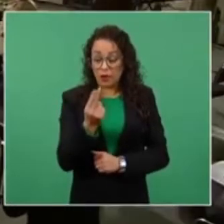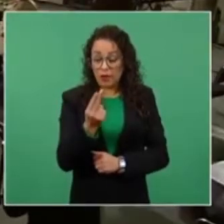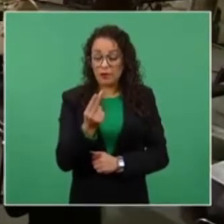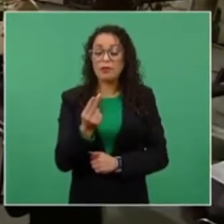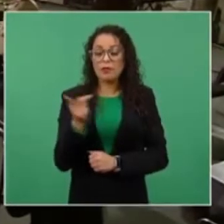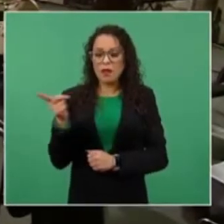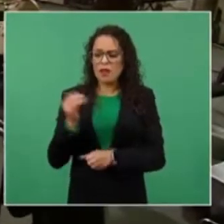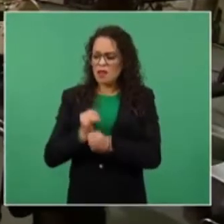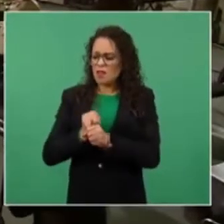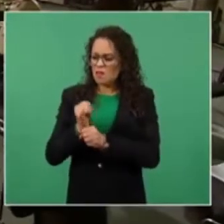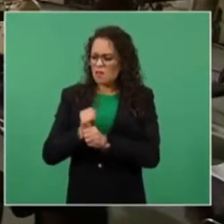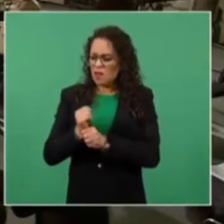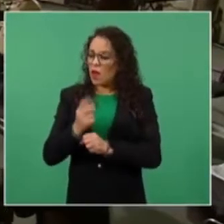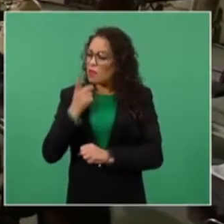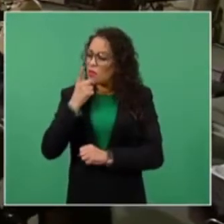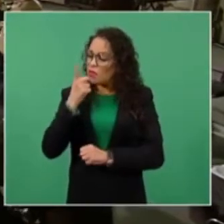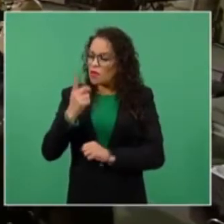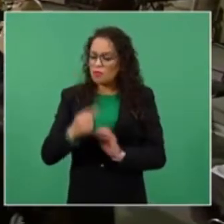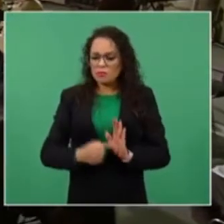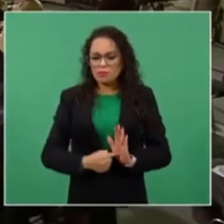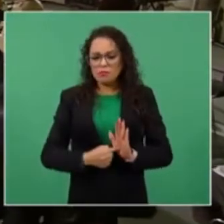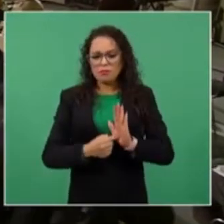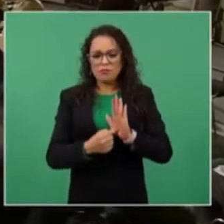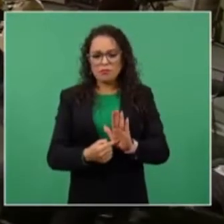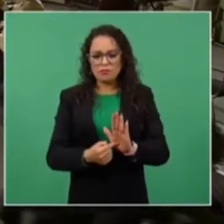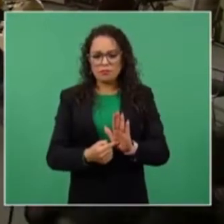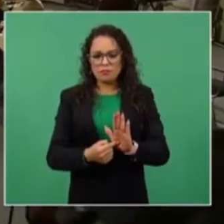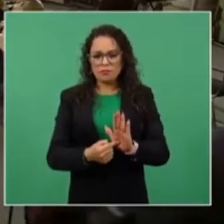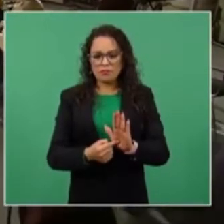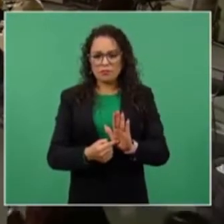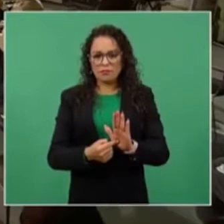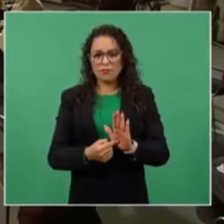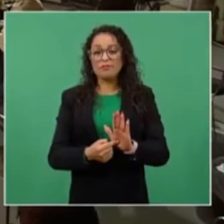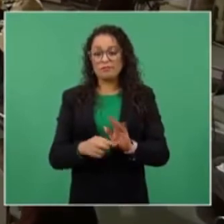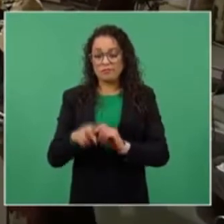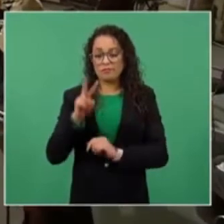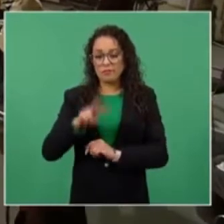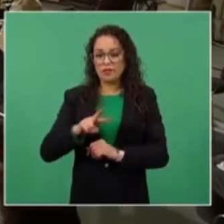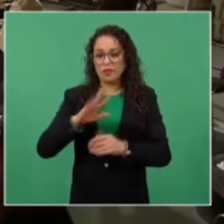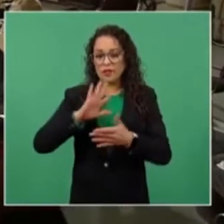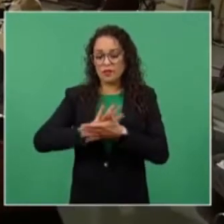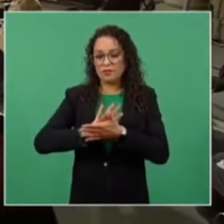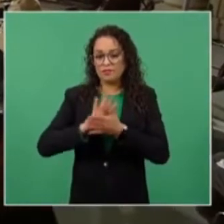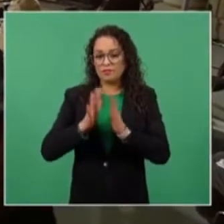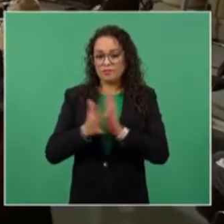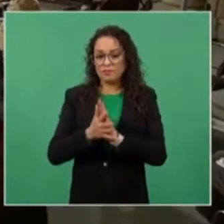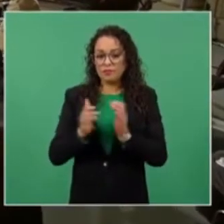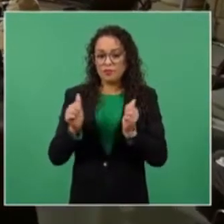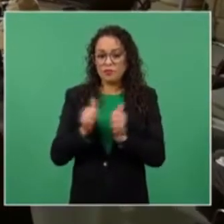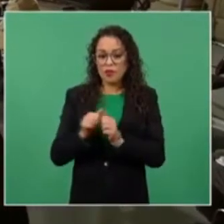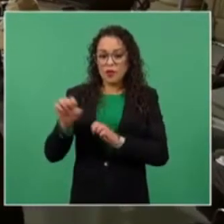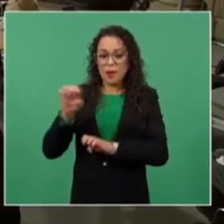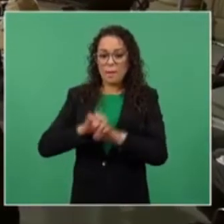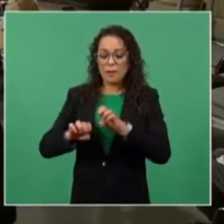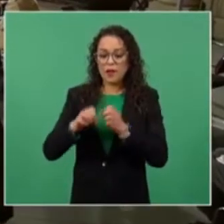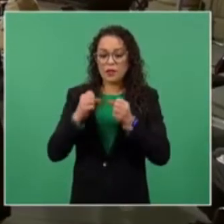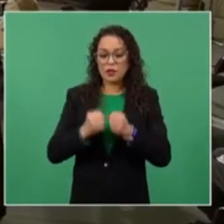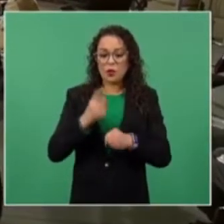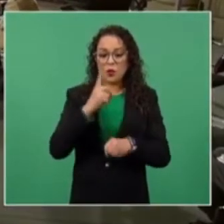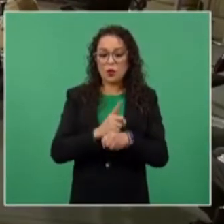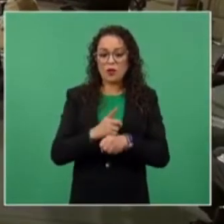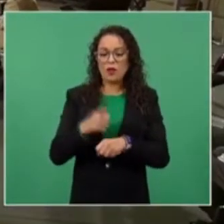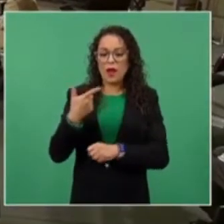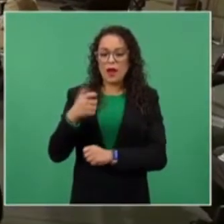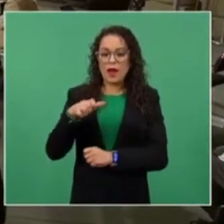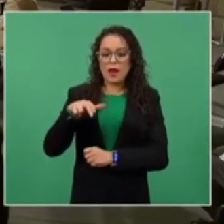se arrojaba que el mecanismo de protección está coludido con las empresas de seguridad de Genaro García Luna, en este caso su